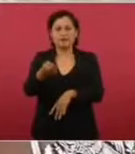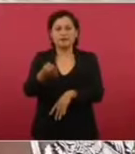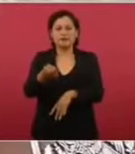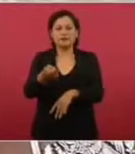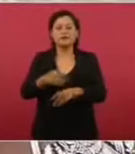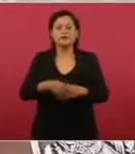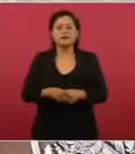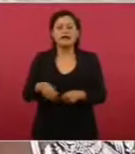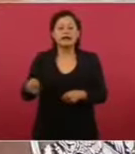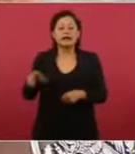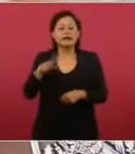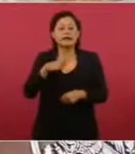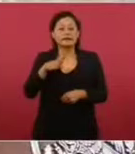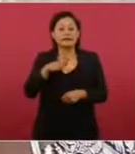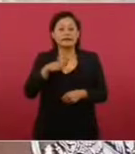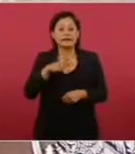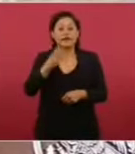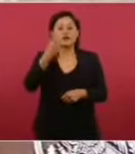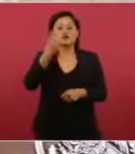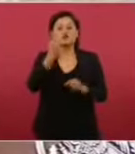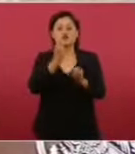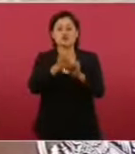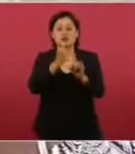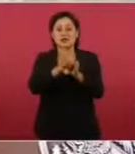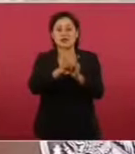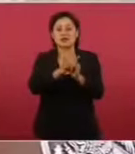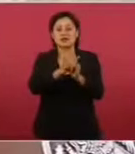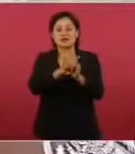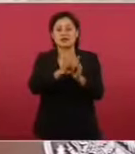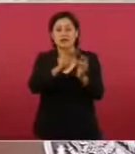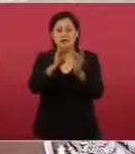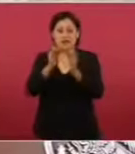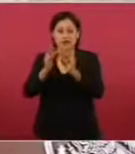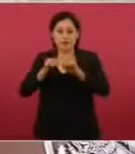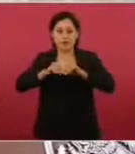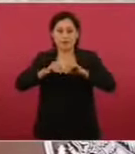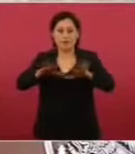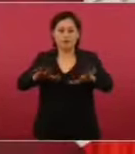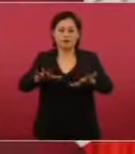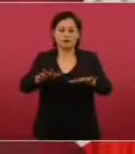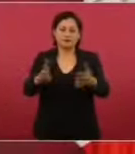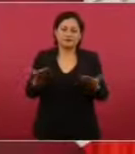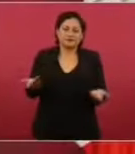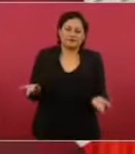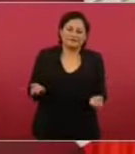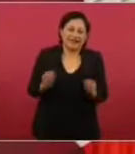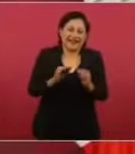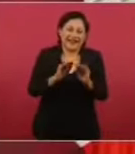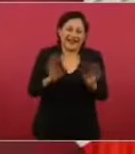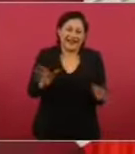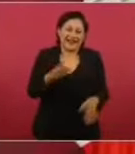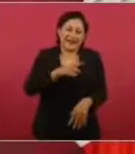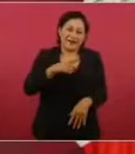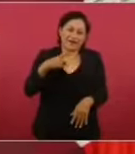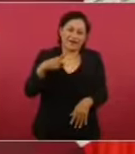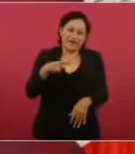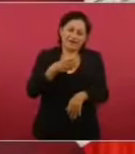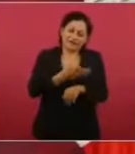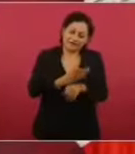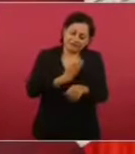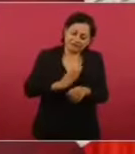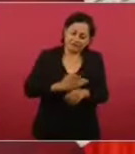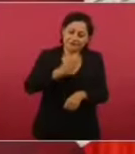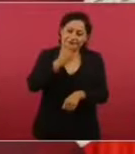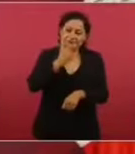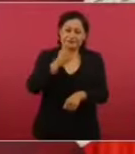uno que dice en las redes, porque no hay que perder el sentido del humor, no hay que